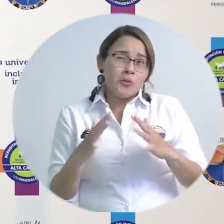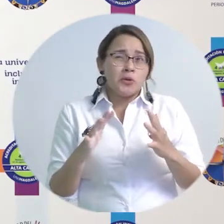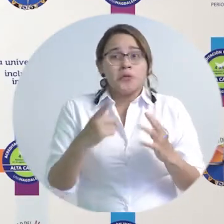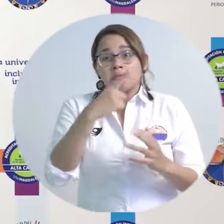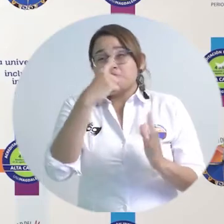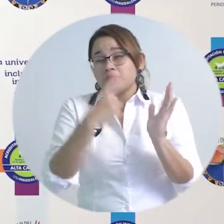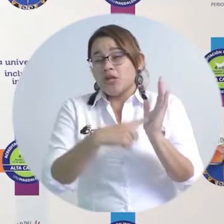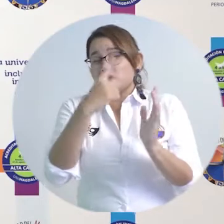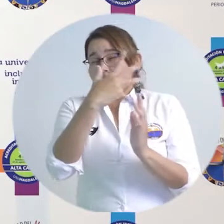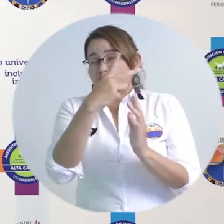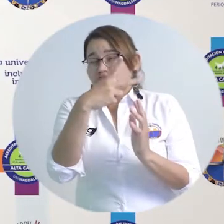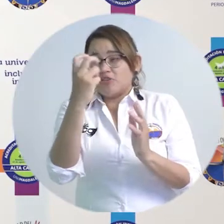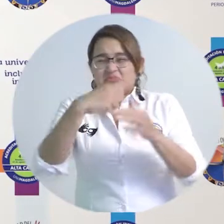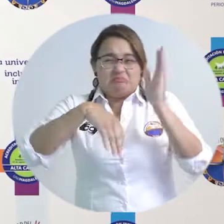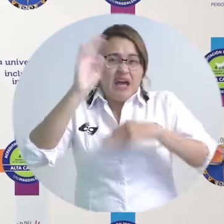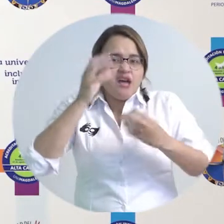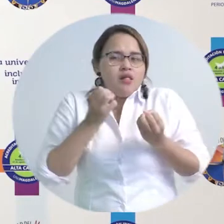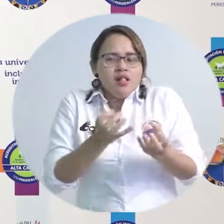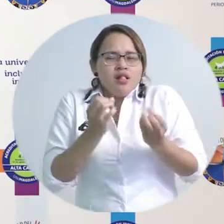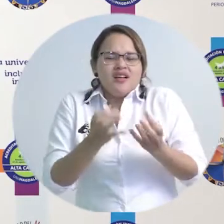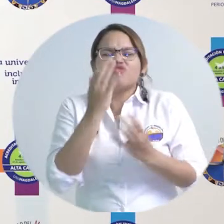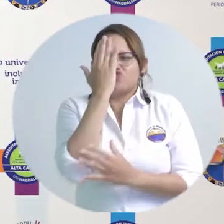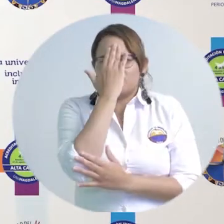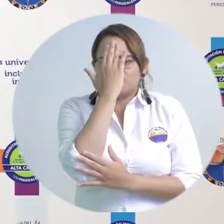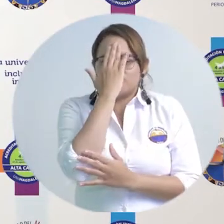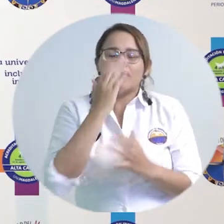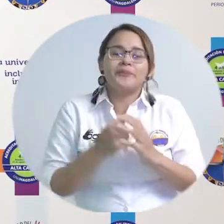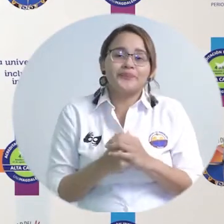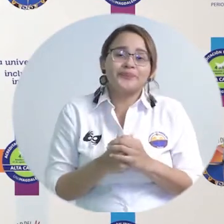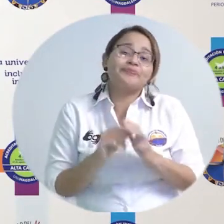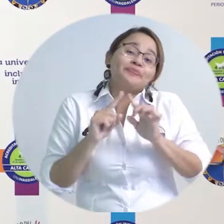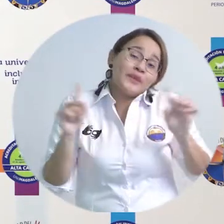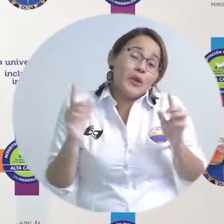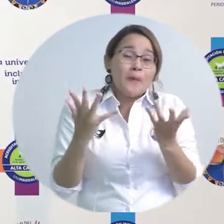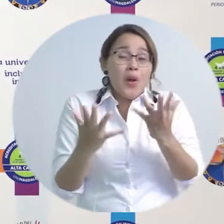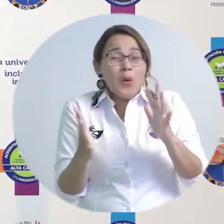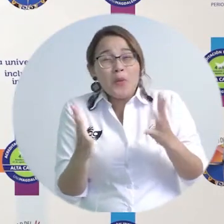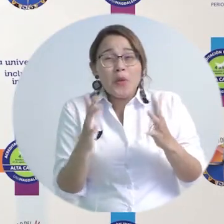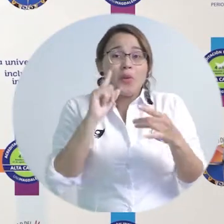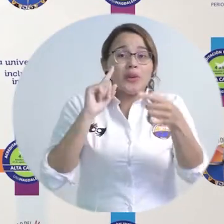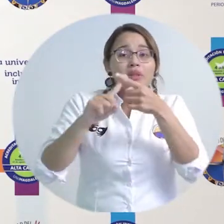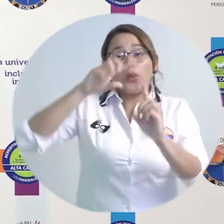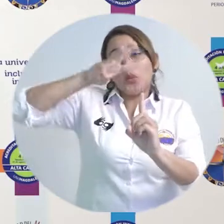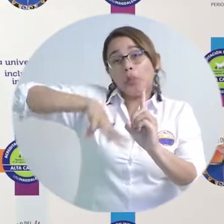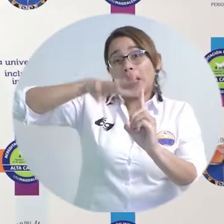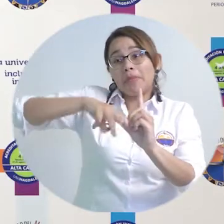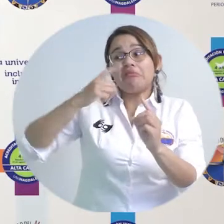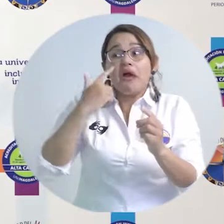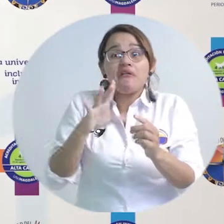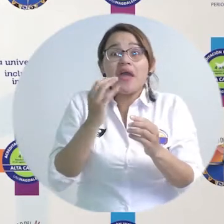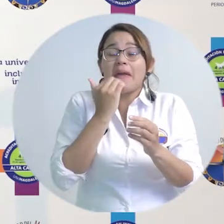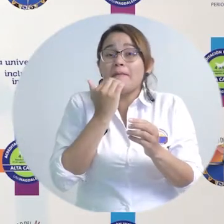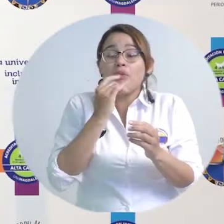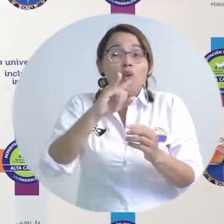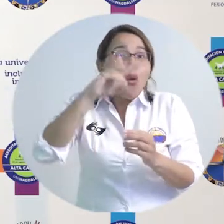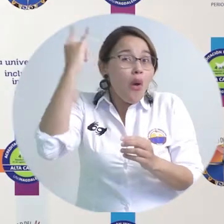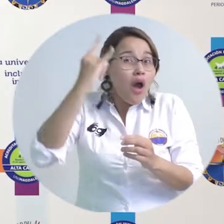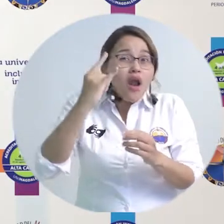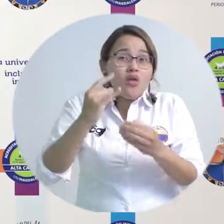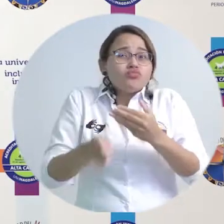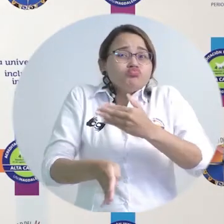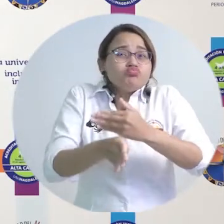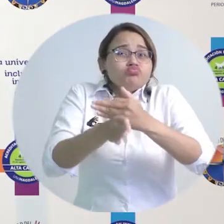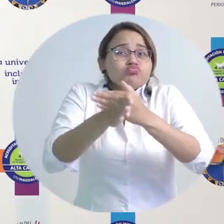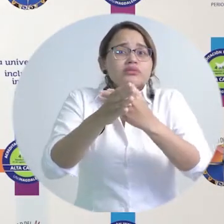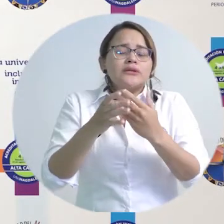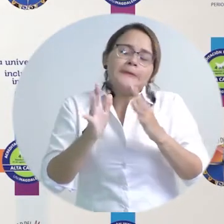importante es que el aporte nuestro es durante los próximos tres meses. Pero si seguimos sumando aportes, estas 150 personas que no le logramos descontar, pero